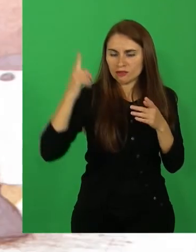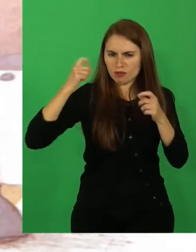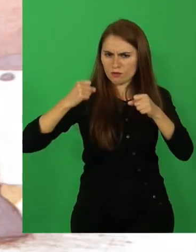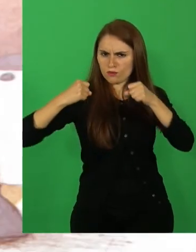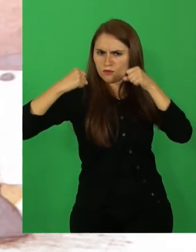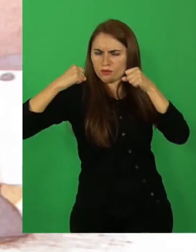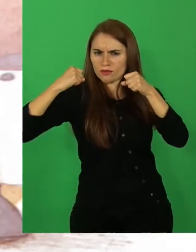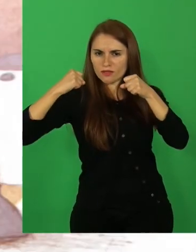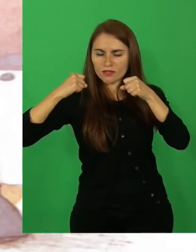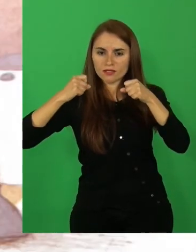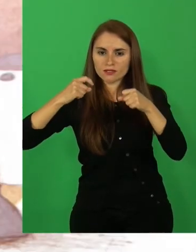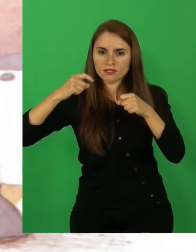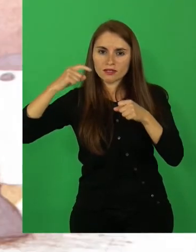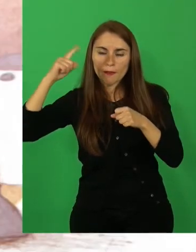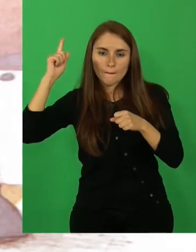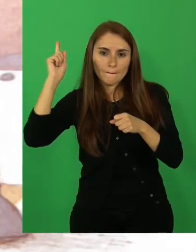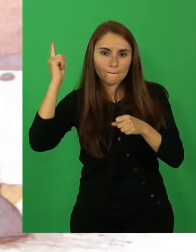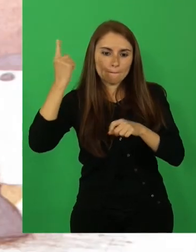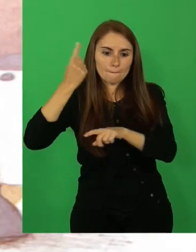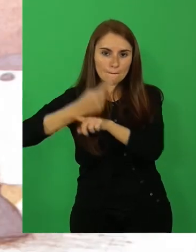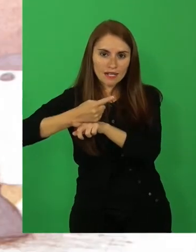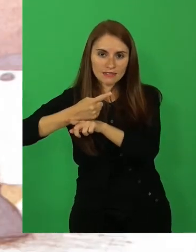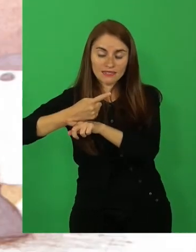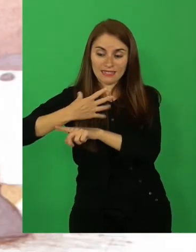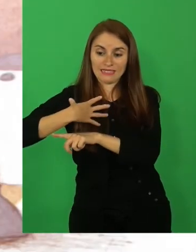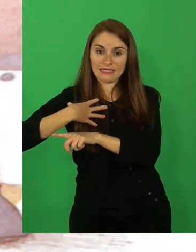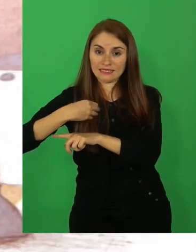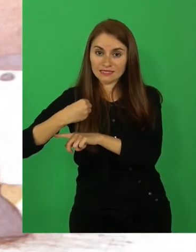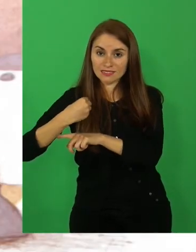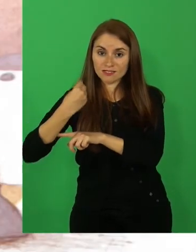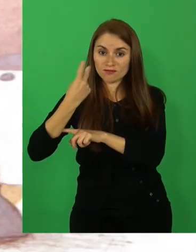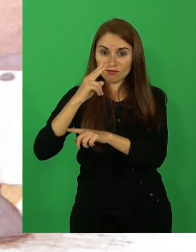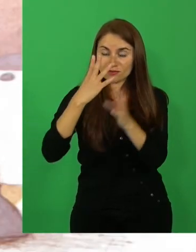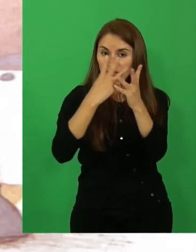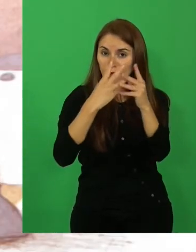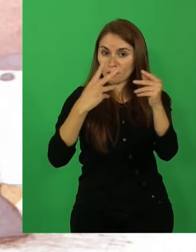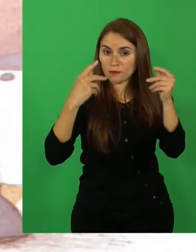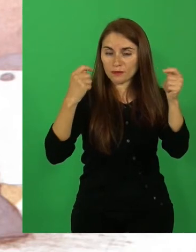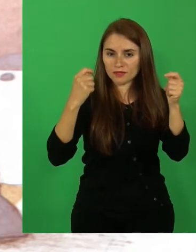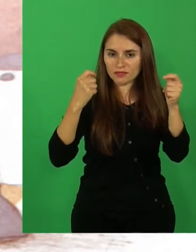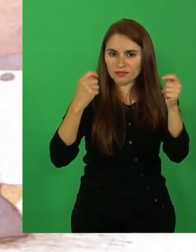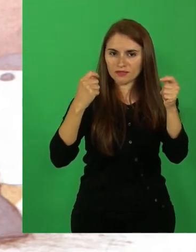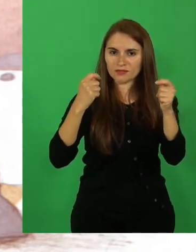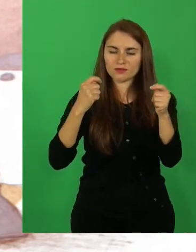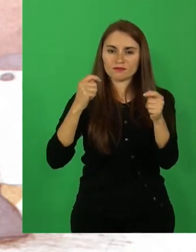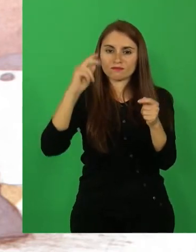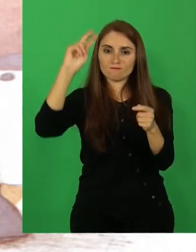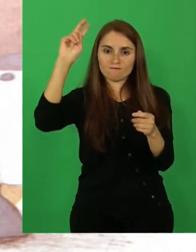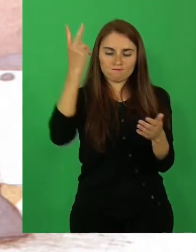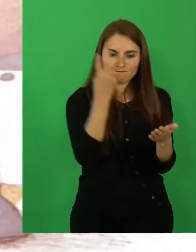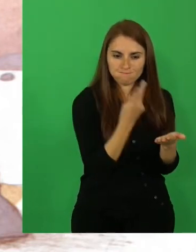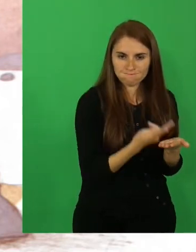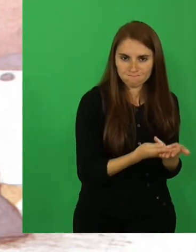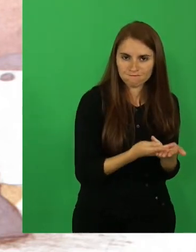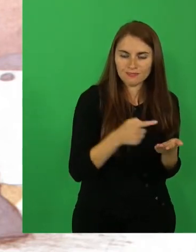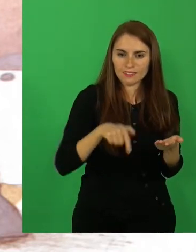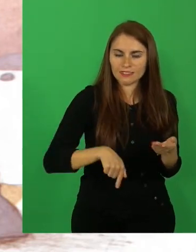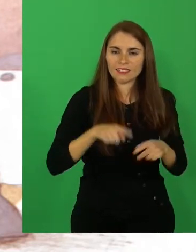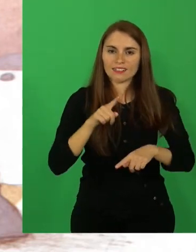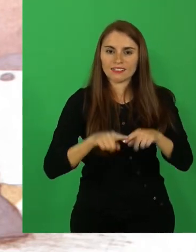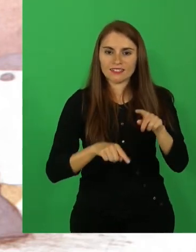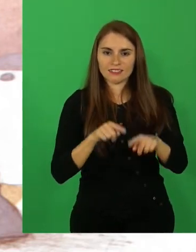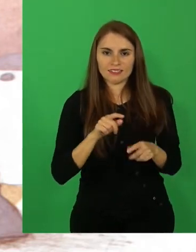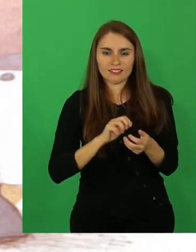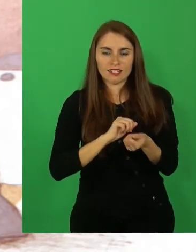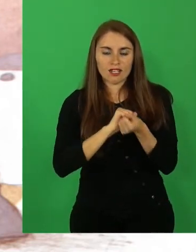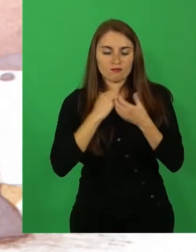mandó a su propio hijo, que era un espíritu, a la tierra que